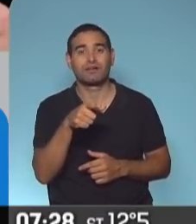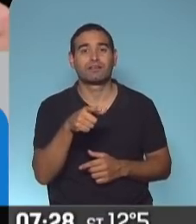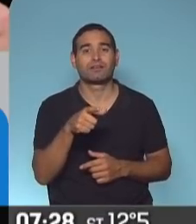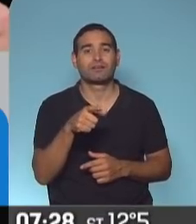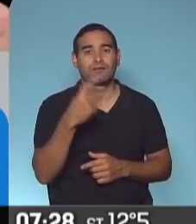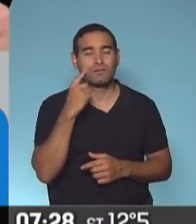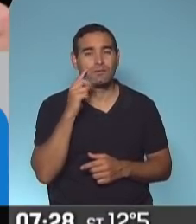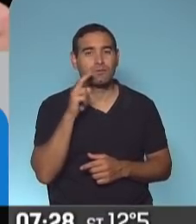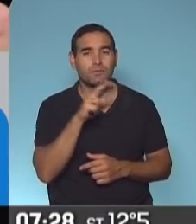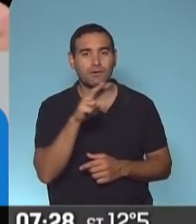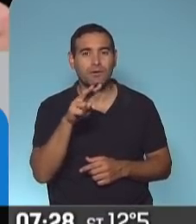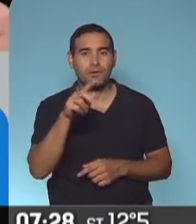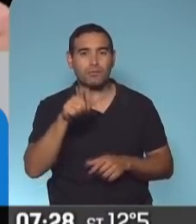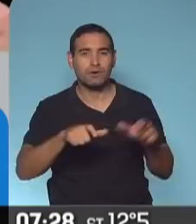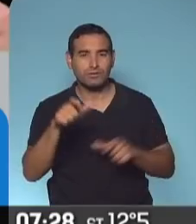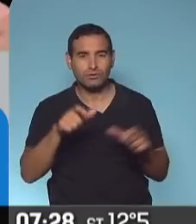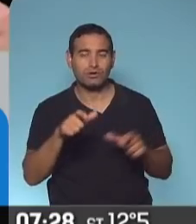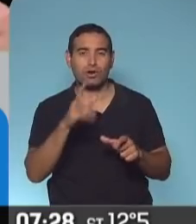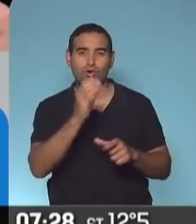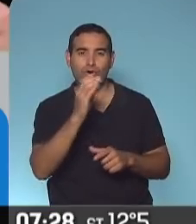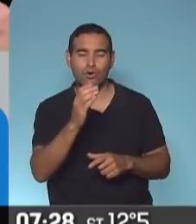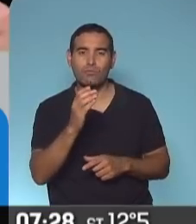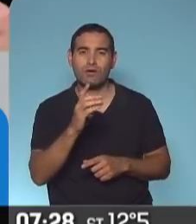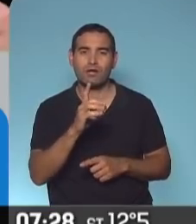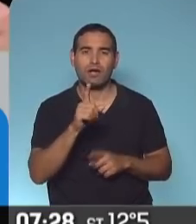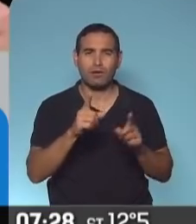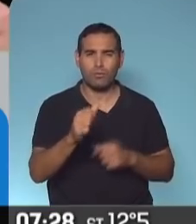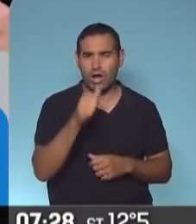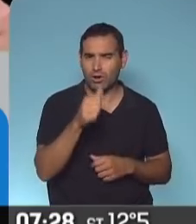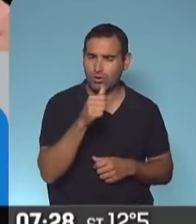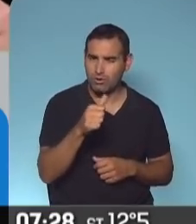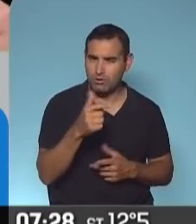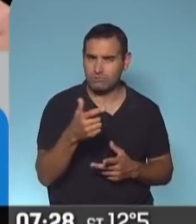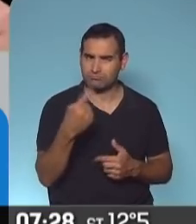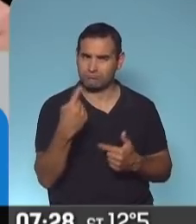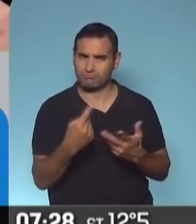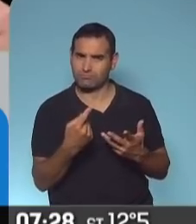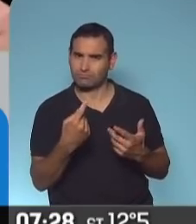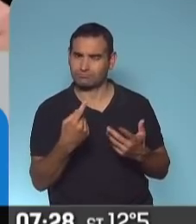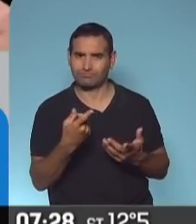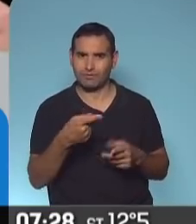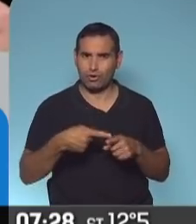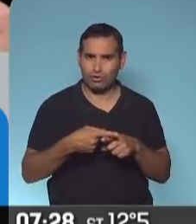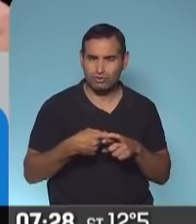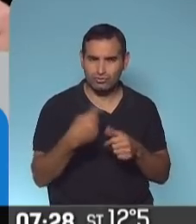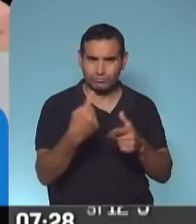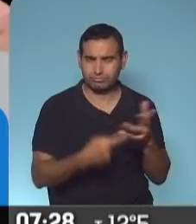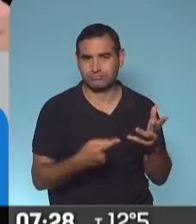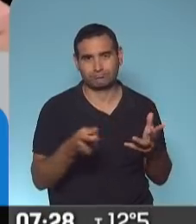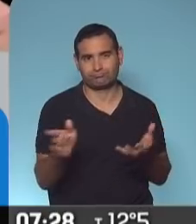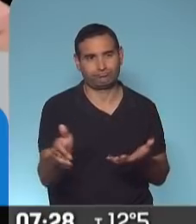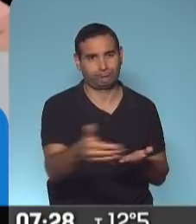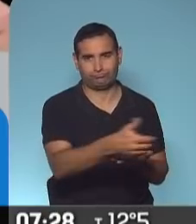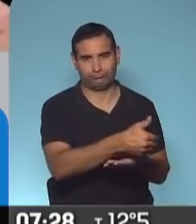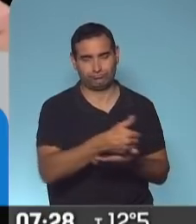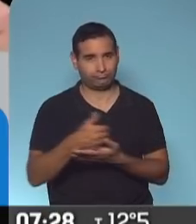imponductas de los ciudadanos colombianos, bebidas alcohólicas, elementos, los cursos constantes, la verdad que, y